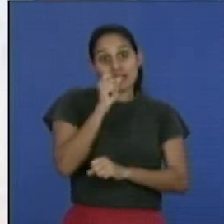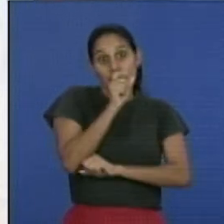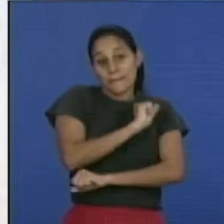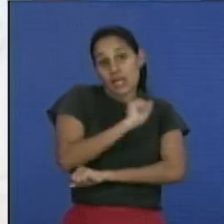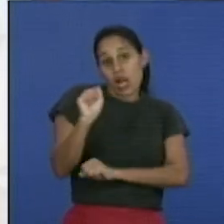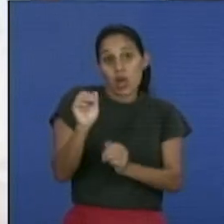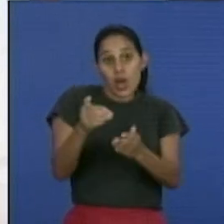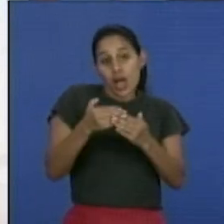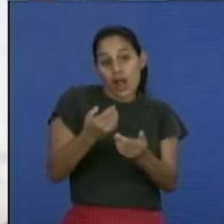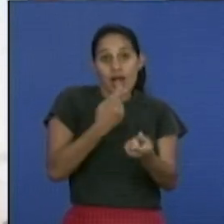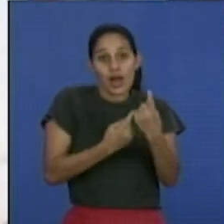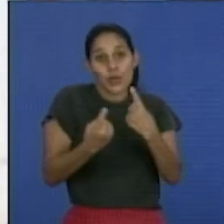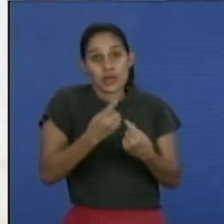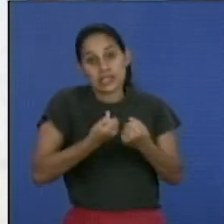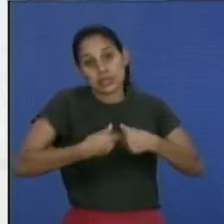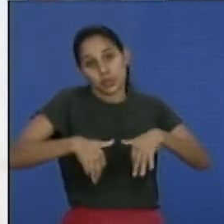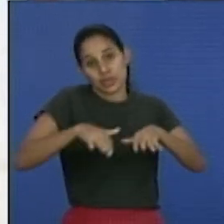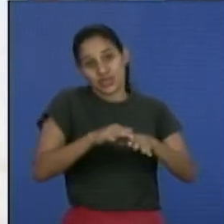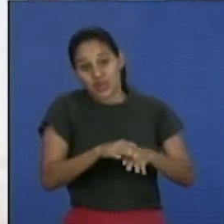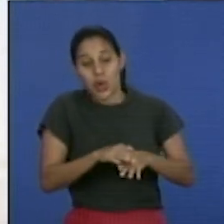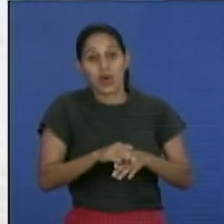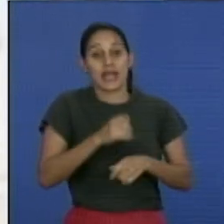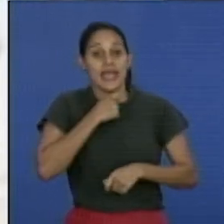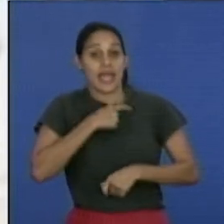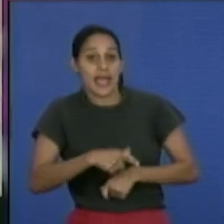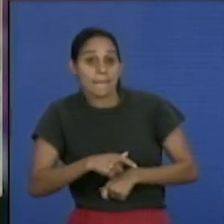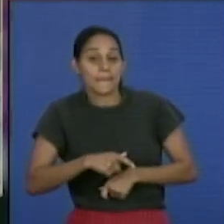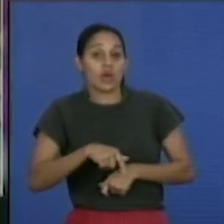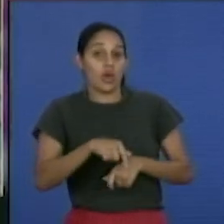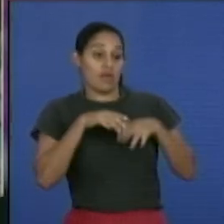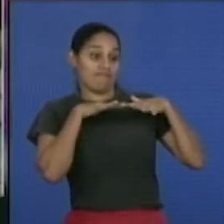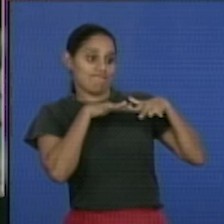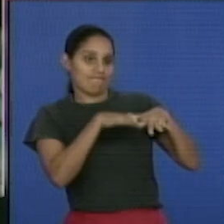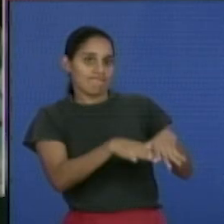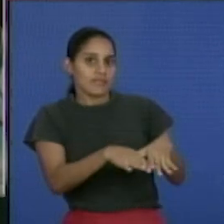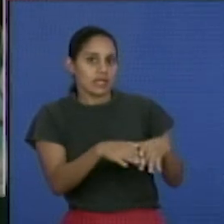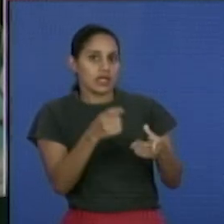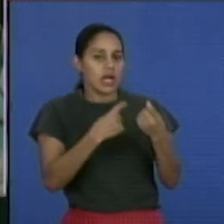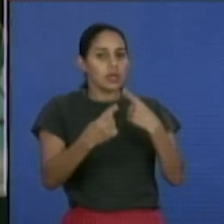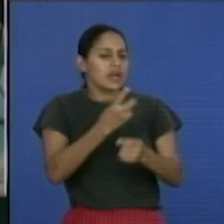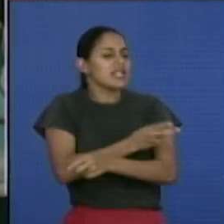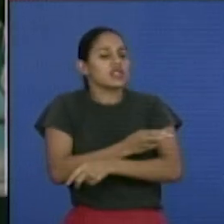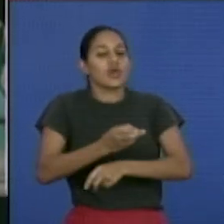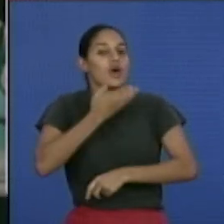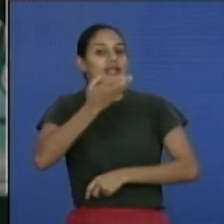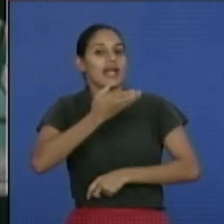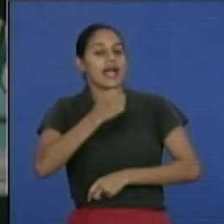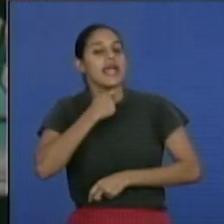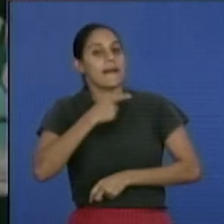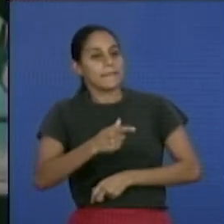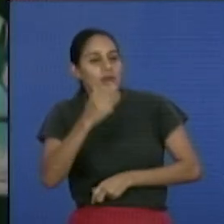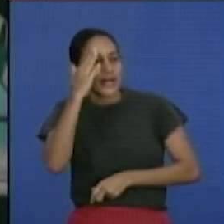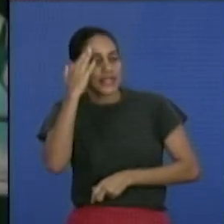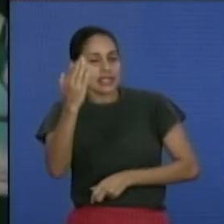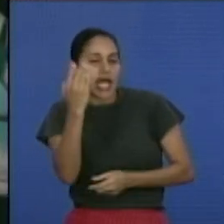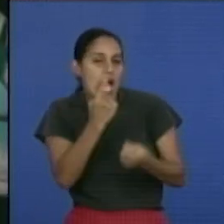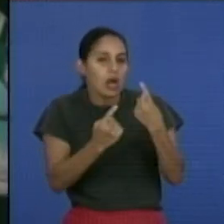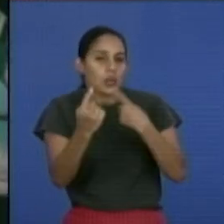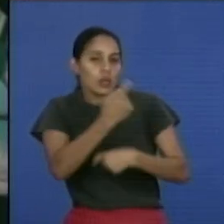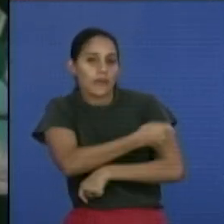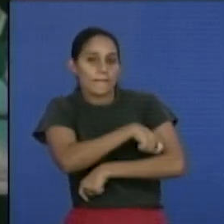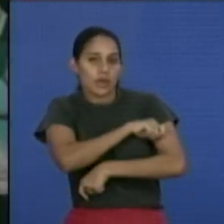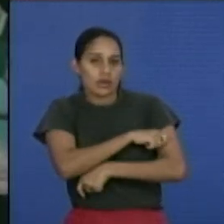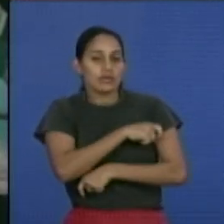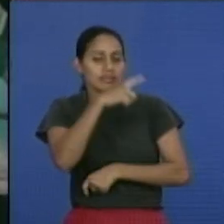alguno de los eventos, no sé, pacientes que han estado encamados. ¿Has tenido alguna anécdota de ese tipo? ¿Algún paciente que le haya agradecido de alguna manera especial?